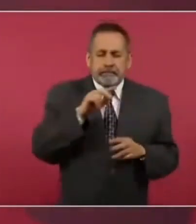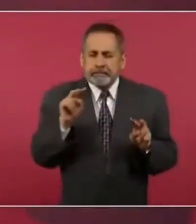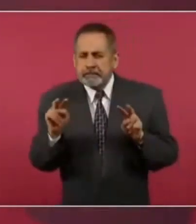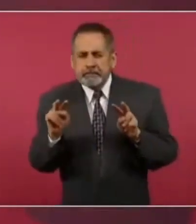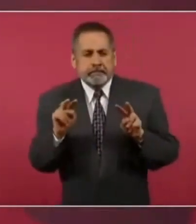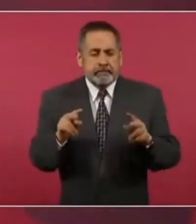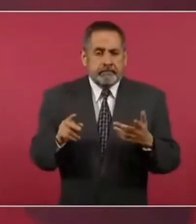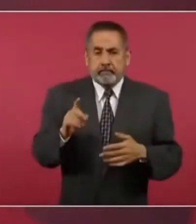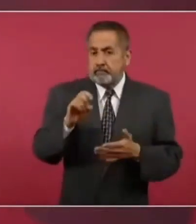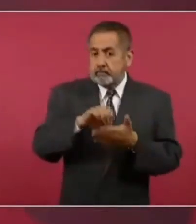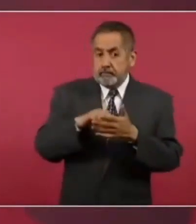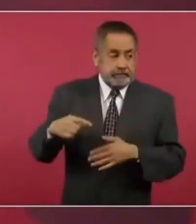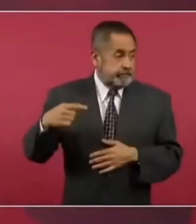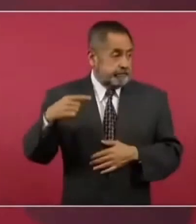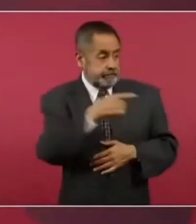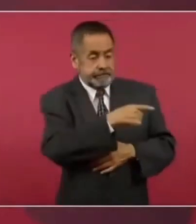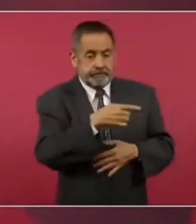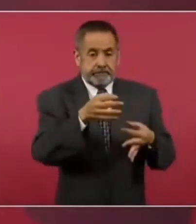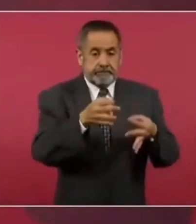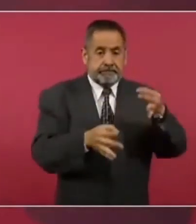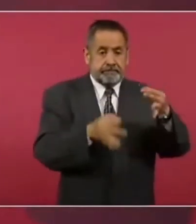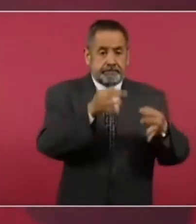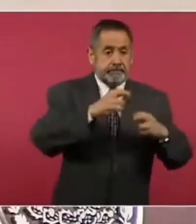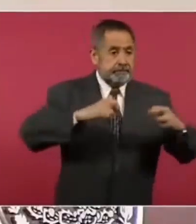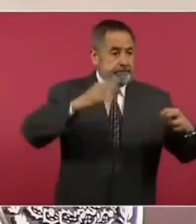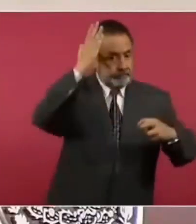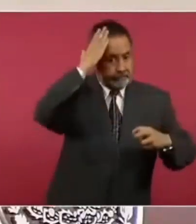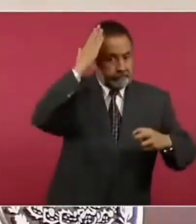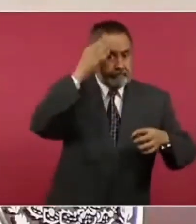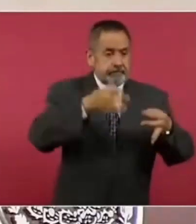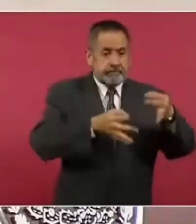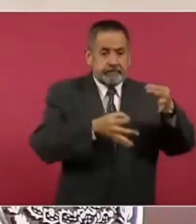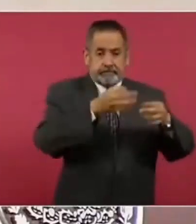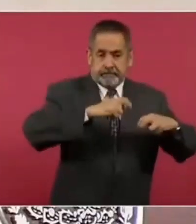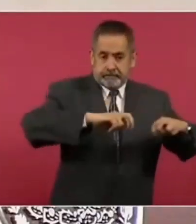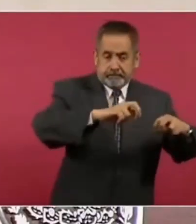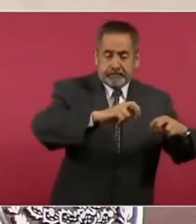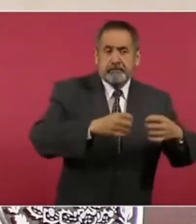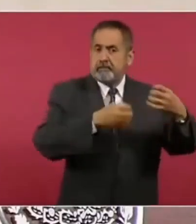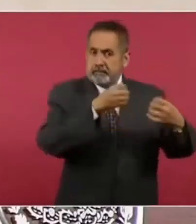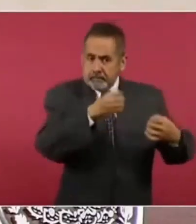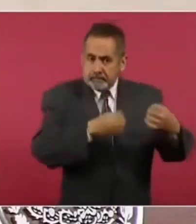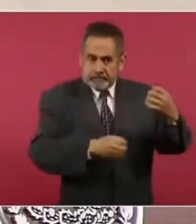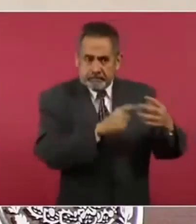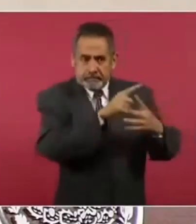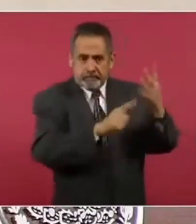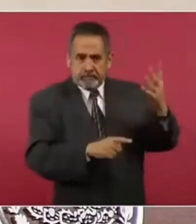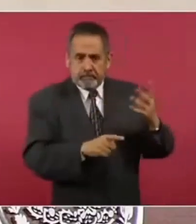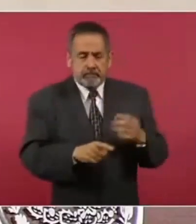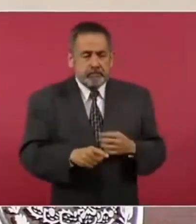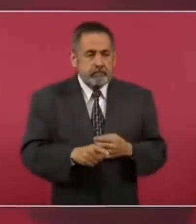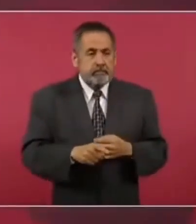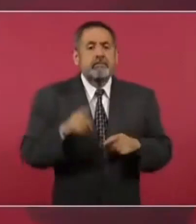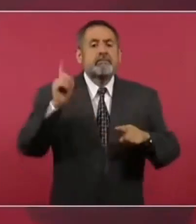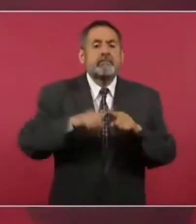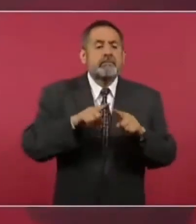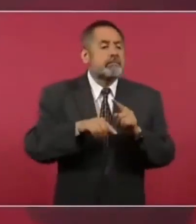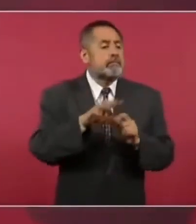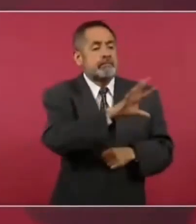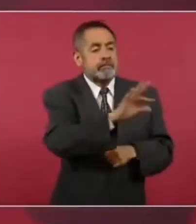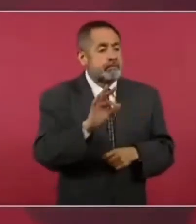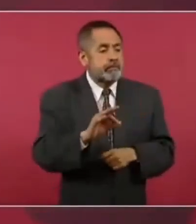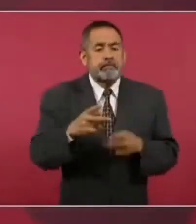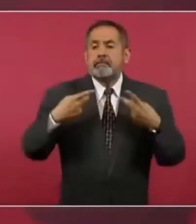ministros de la Corte, los magistrados, los jueces, sean electos. Los